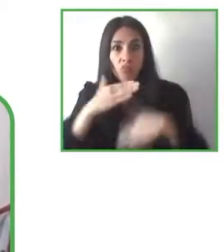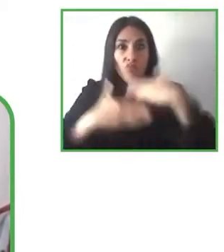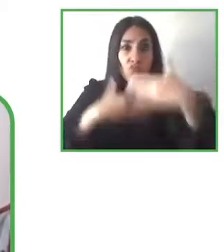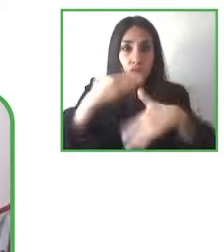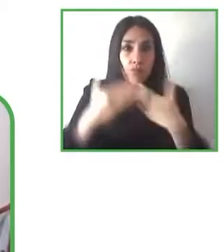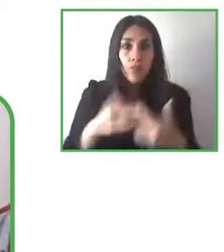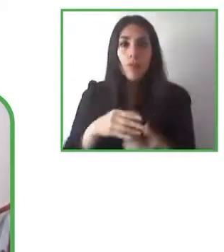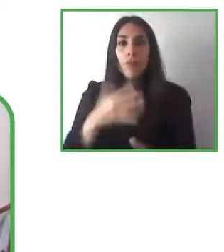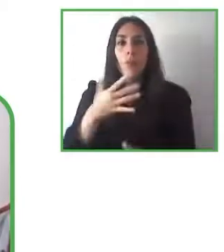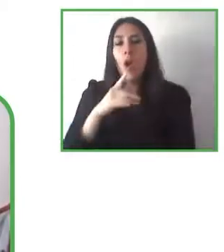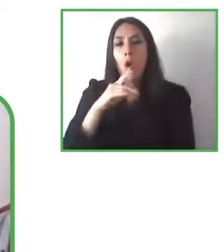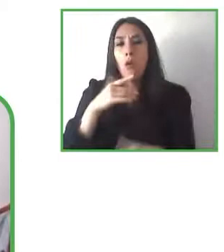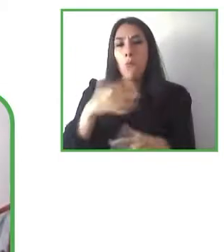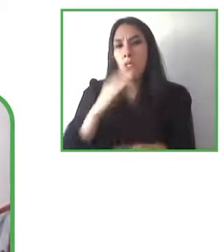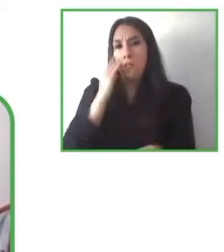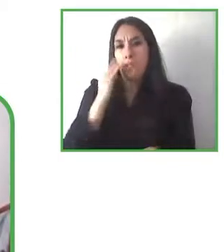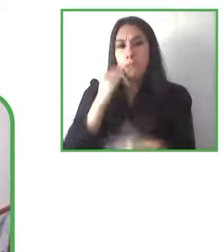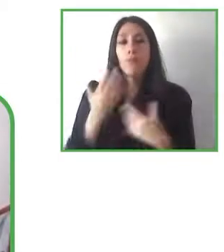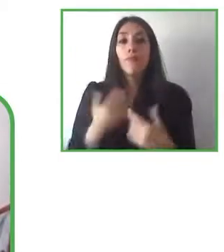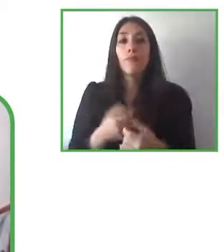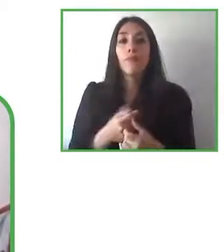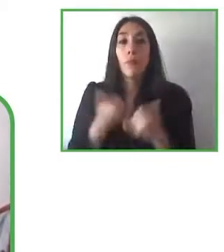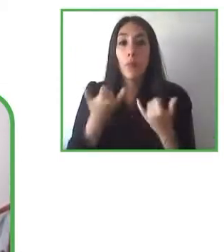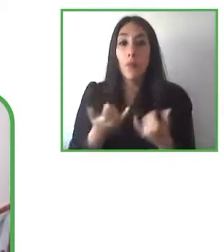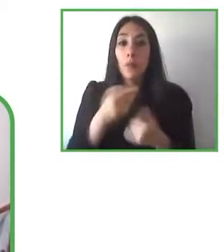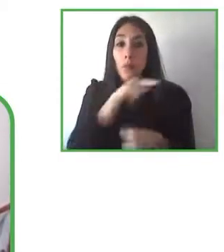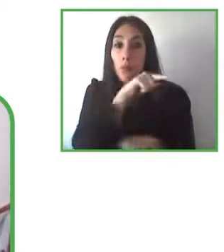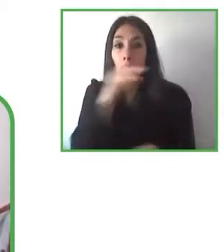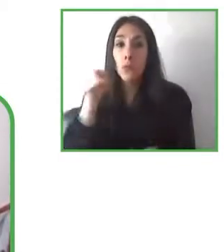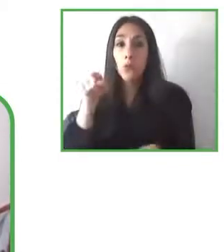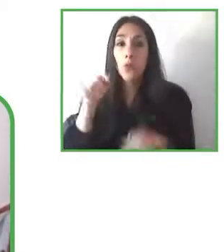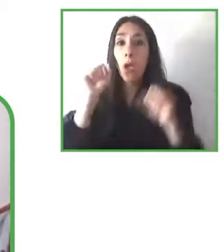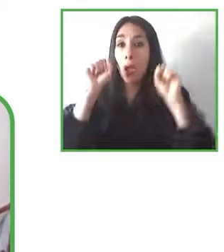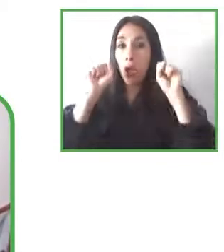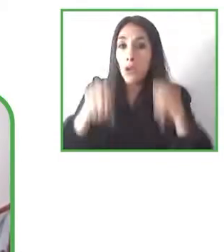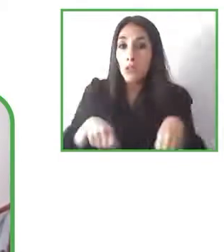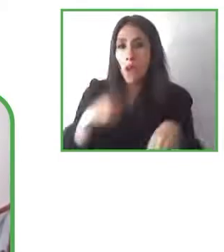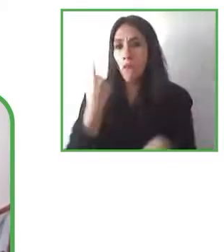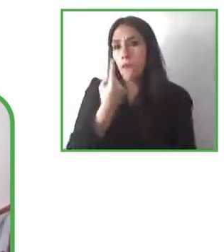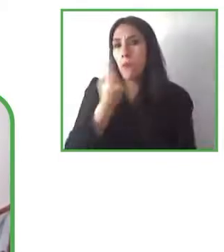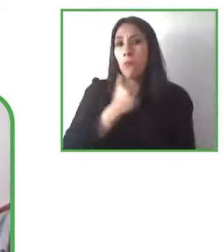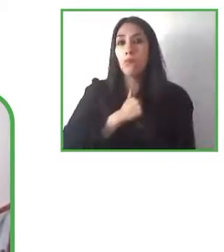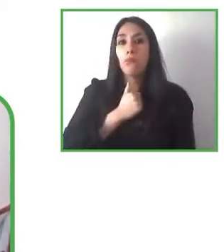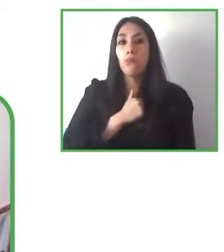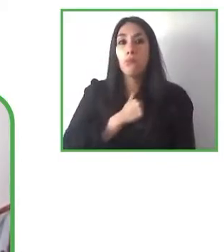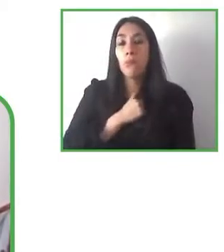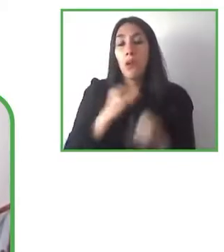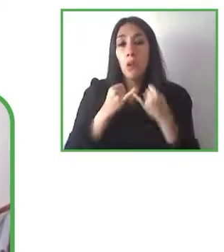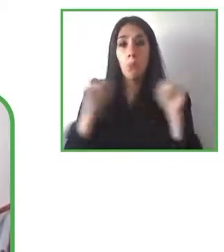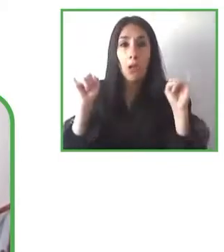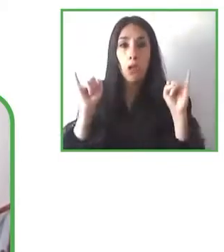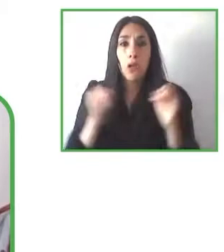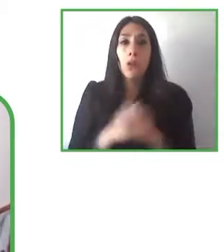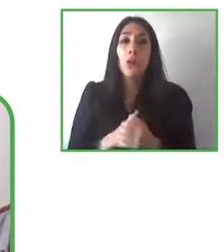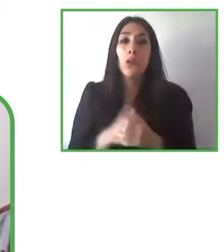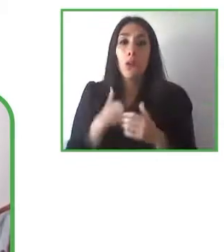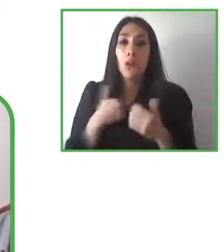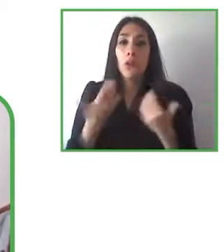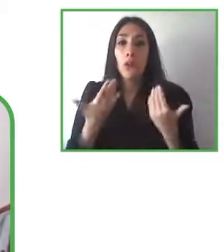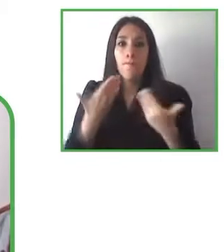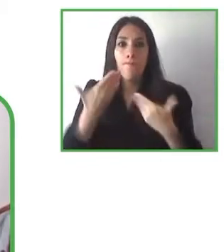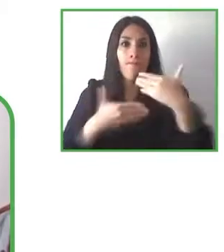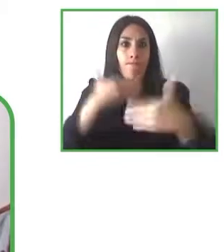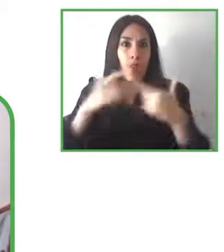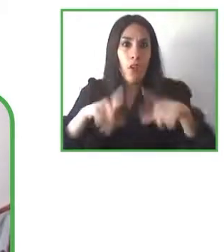permitan una mayor independencia y mejor entonces calidad de vida. En ese sentido, bueno, la idea de poder hacer